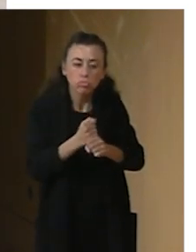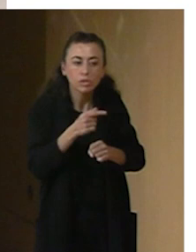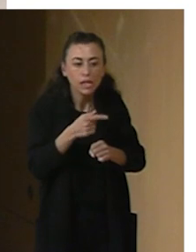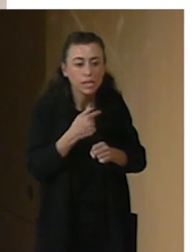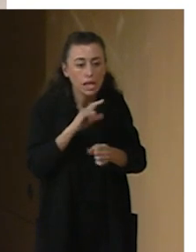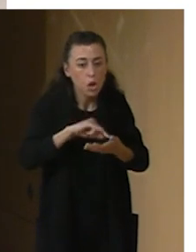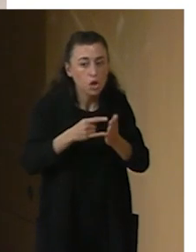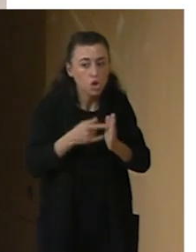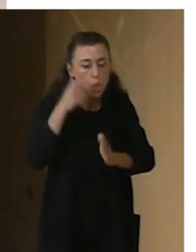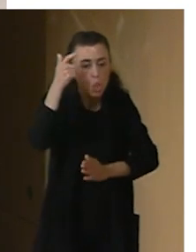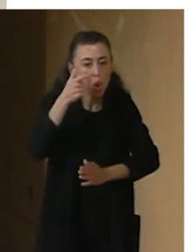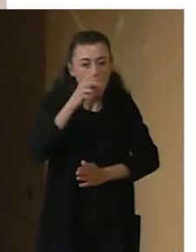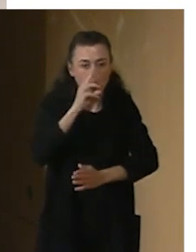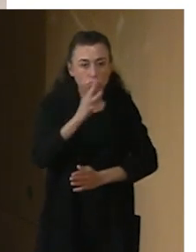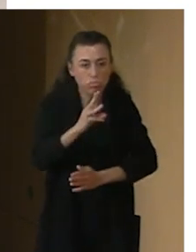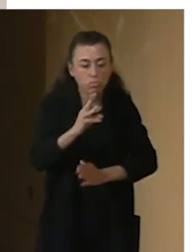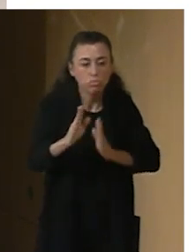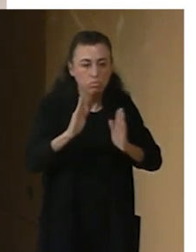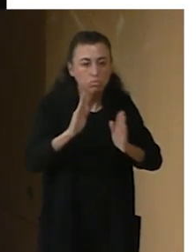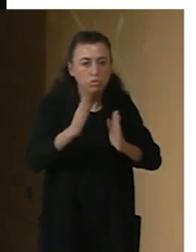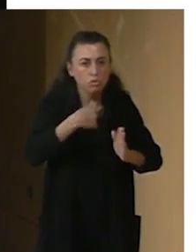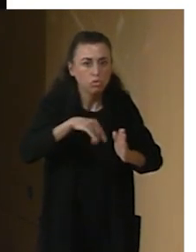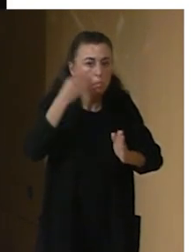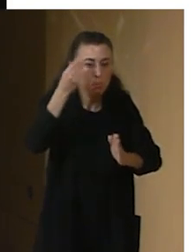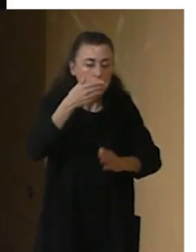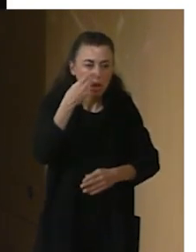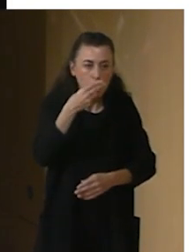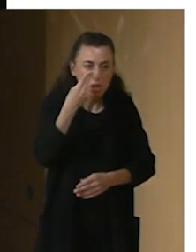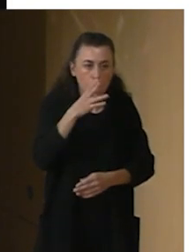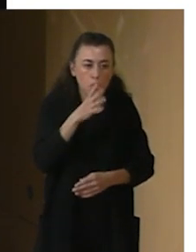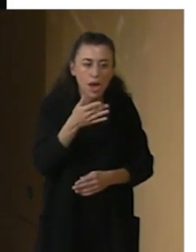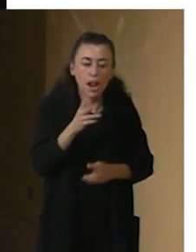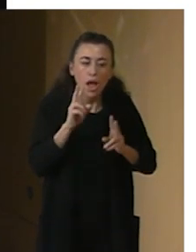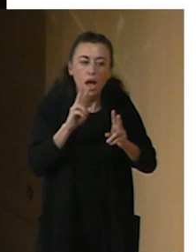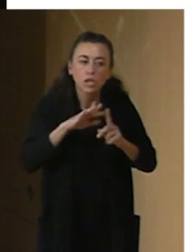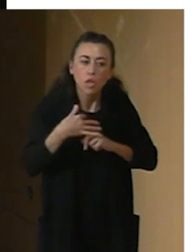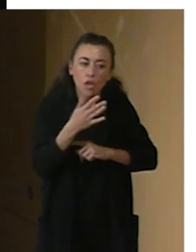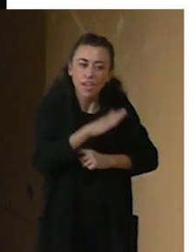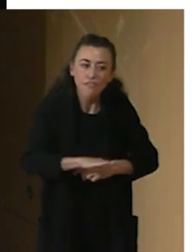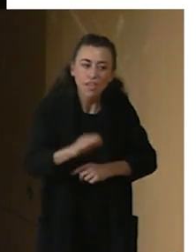que nos parece muy interesante porque en el caso de la infancia y la juventud muchas veces